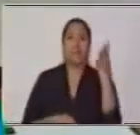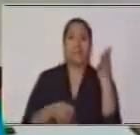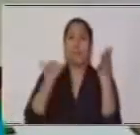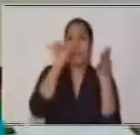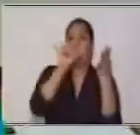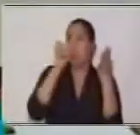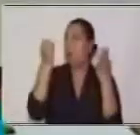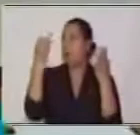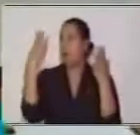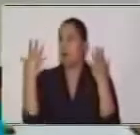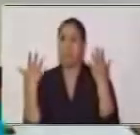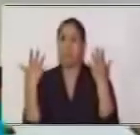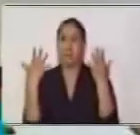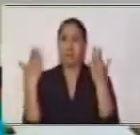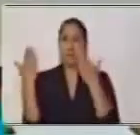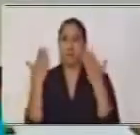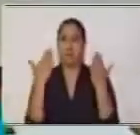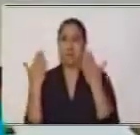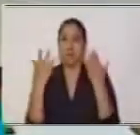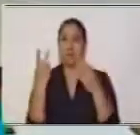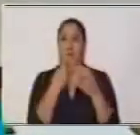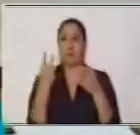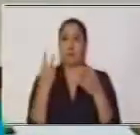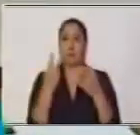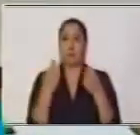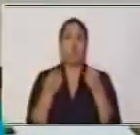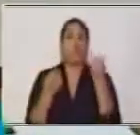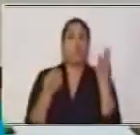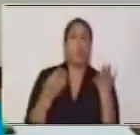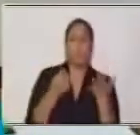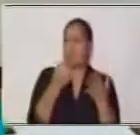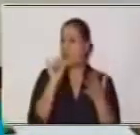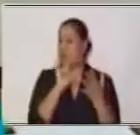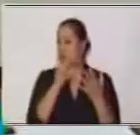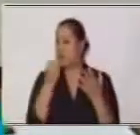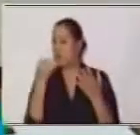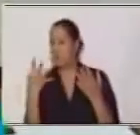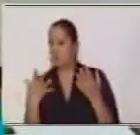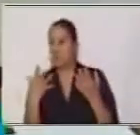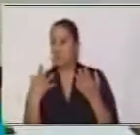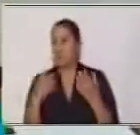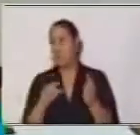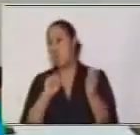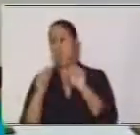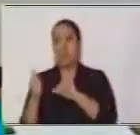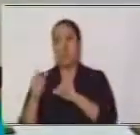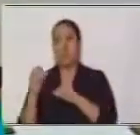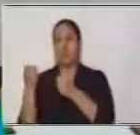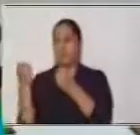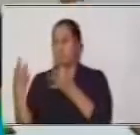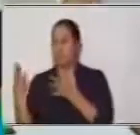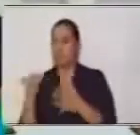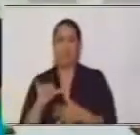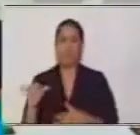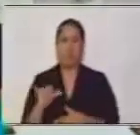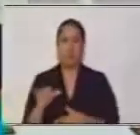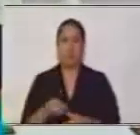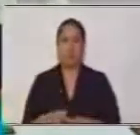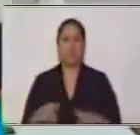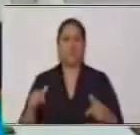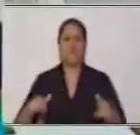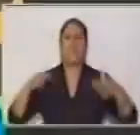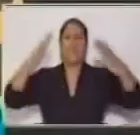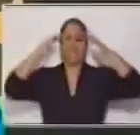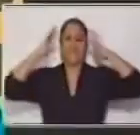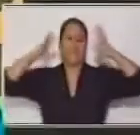este, que esta razón es igual a esta, que esta cantidad es igual a esta, que esta es igual a esta. Voy a tratar de desenredarte